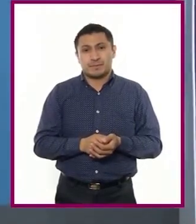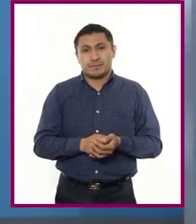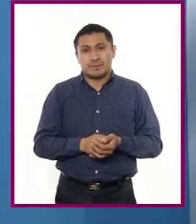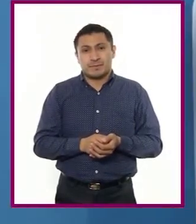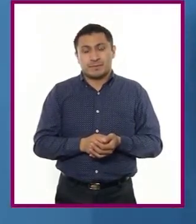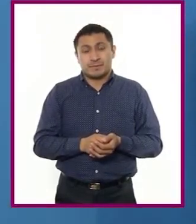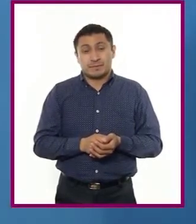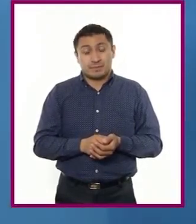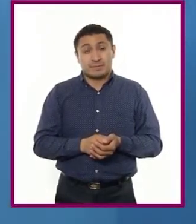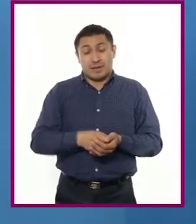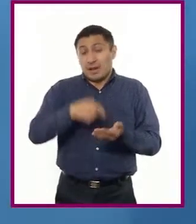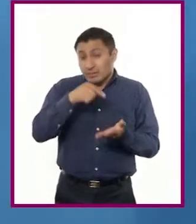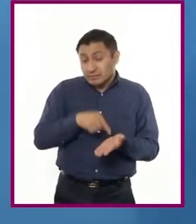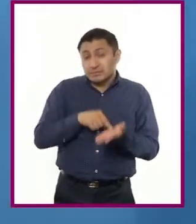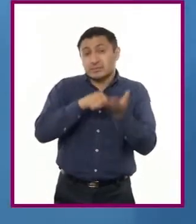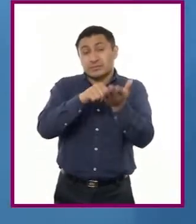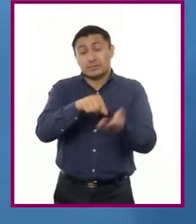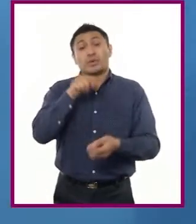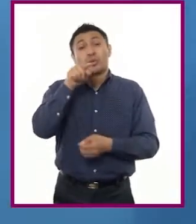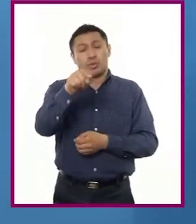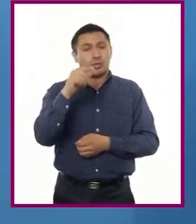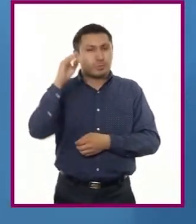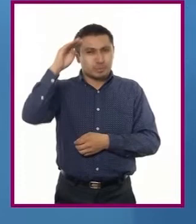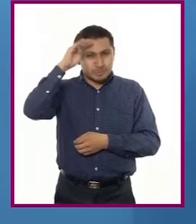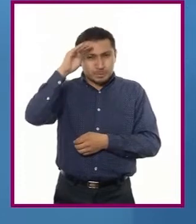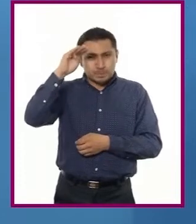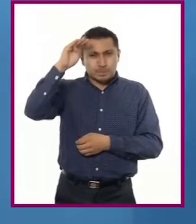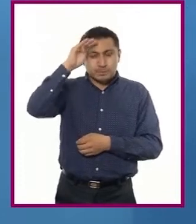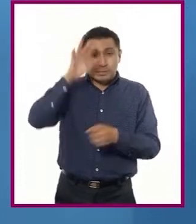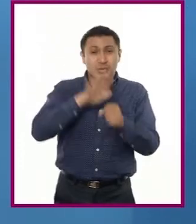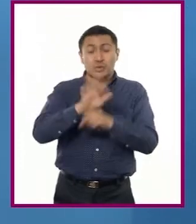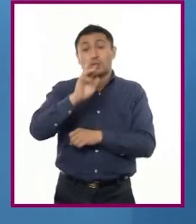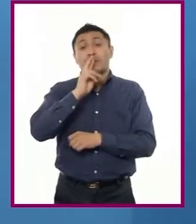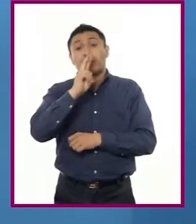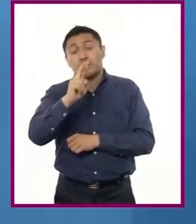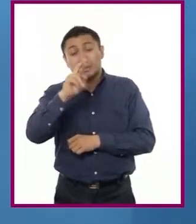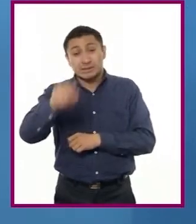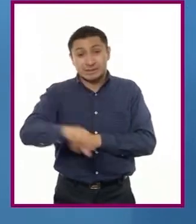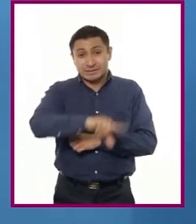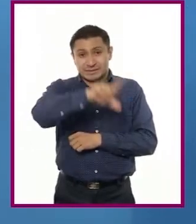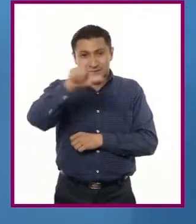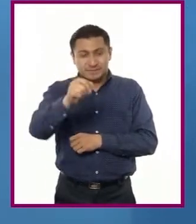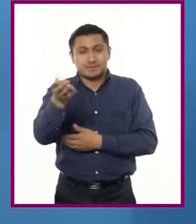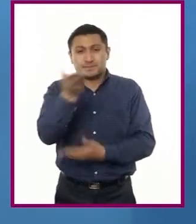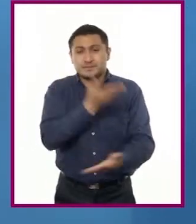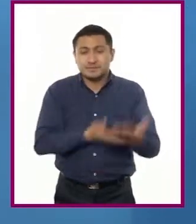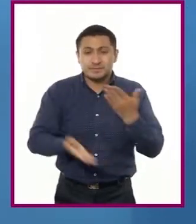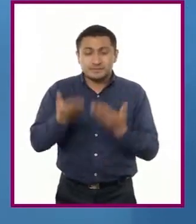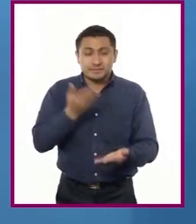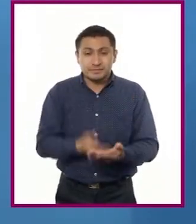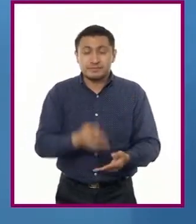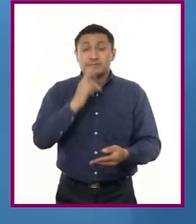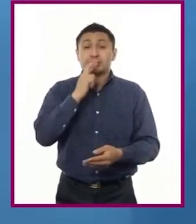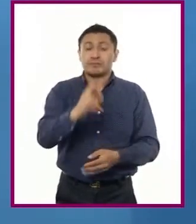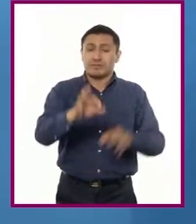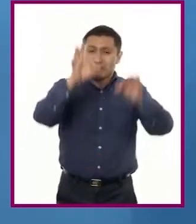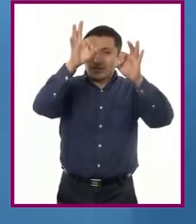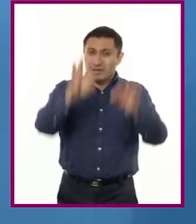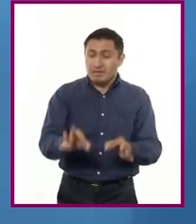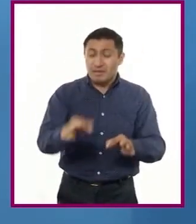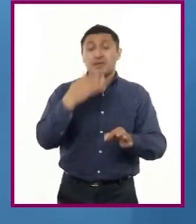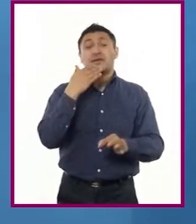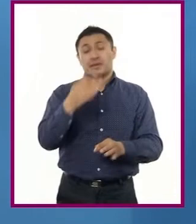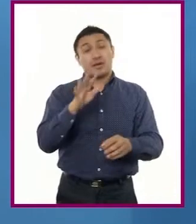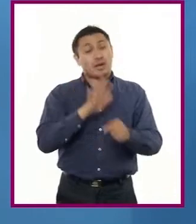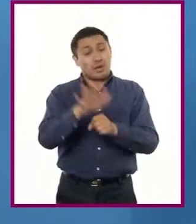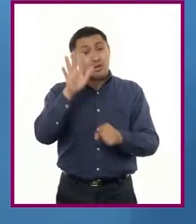B. Les propongo reflexionen su respuesta y, al final, compartimos cuál sería la respuesta pegada a los principios